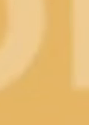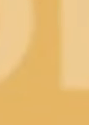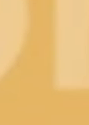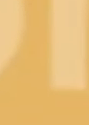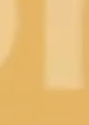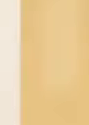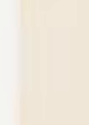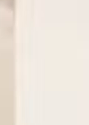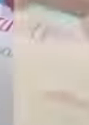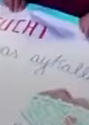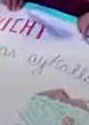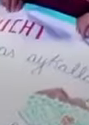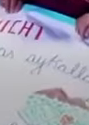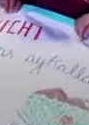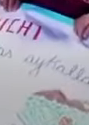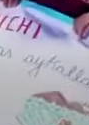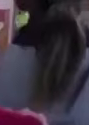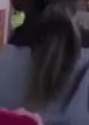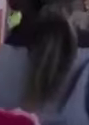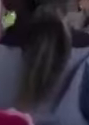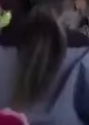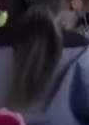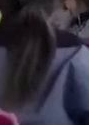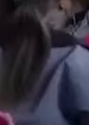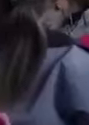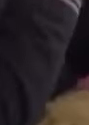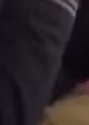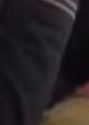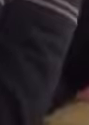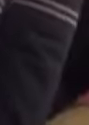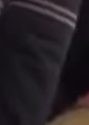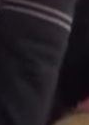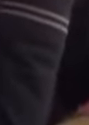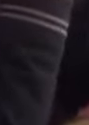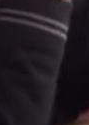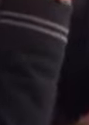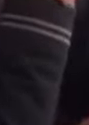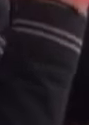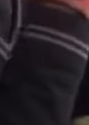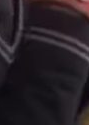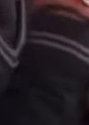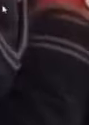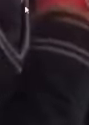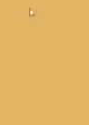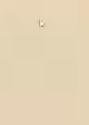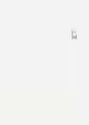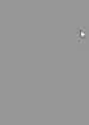A continuación, Aprendo en Casa, Quinto y Sexto de Primaria